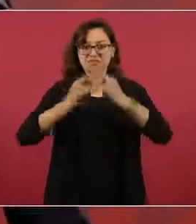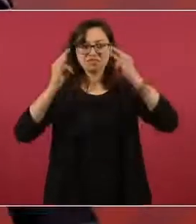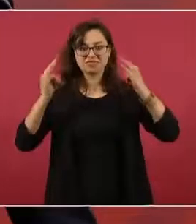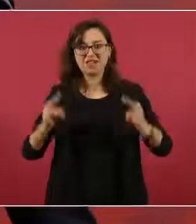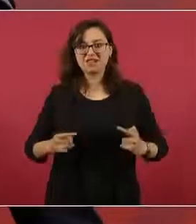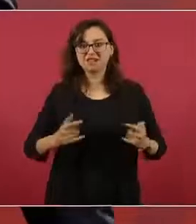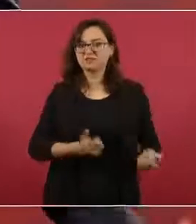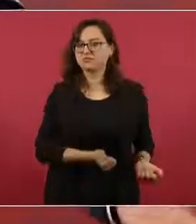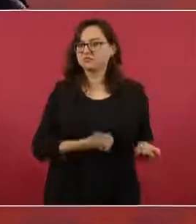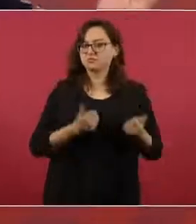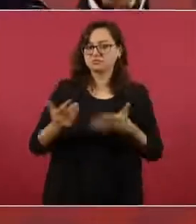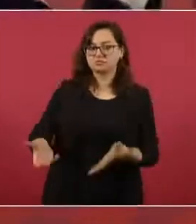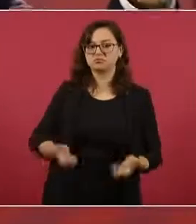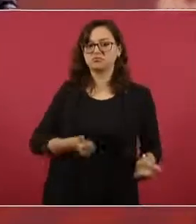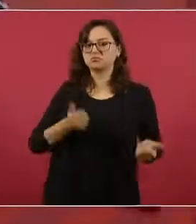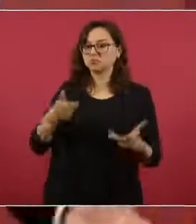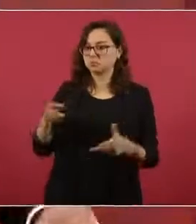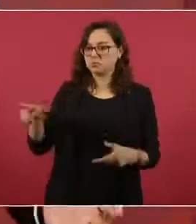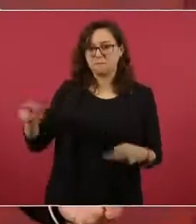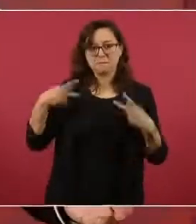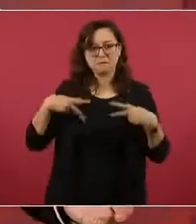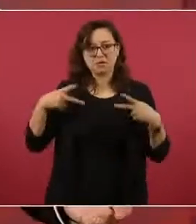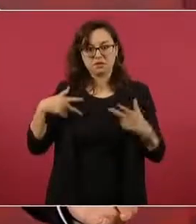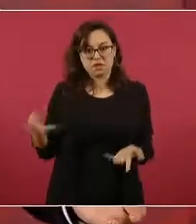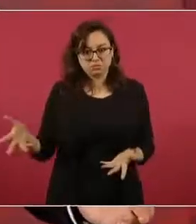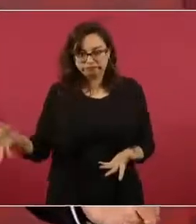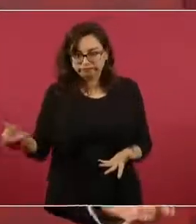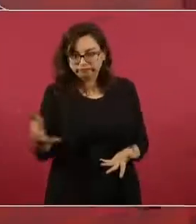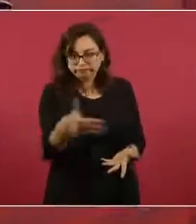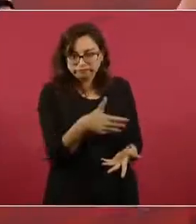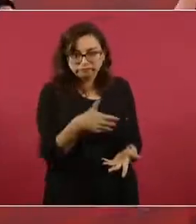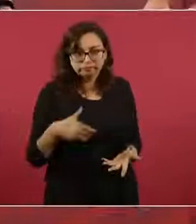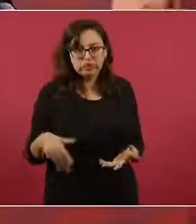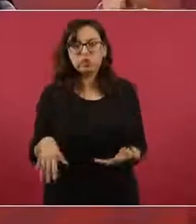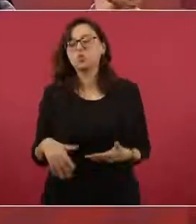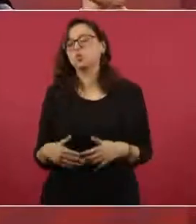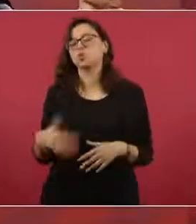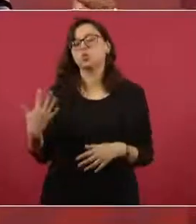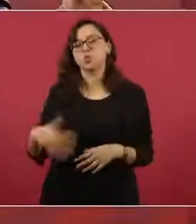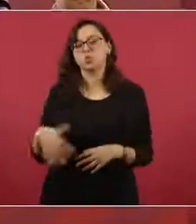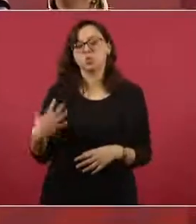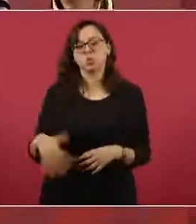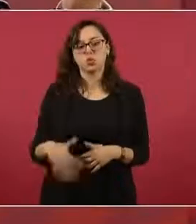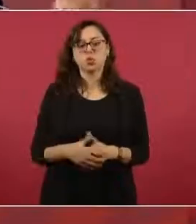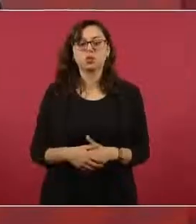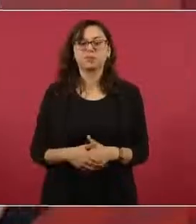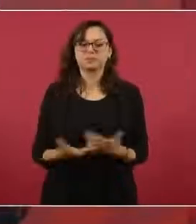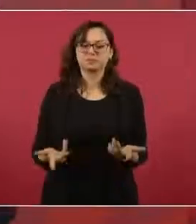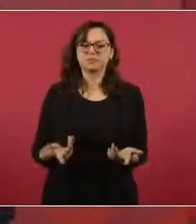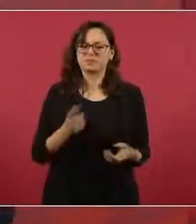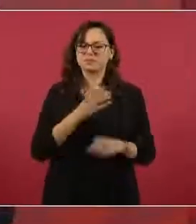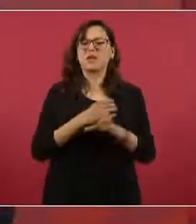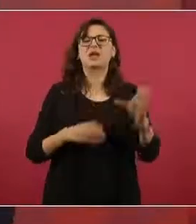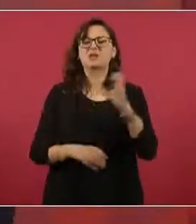¿Y qué llevan? Todo lo que se decomisa,